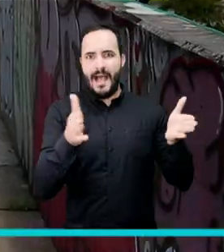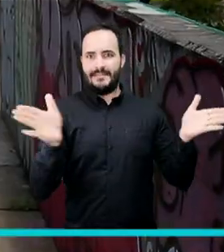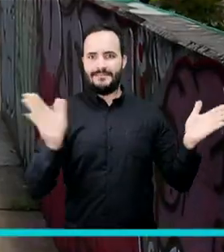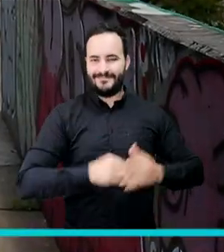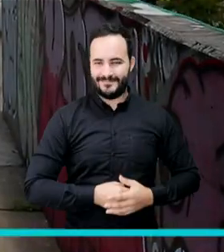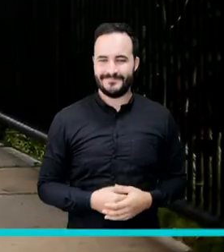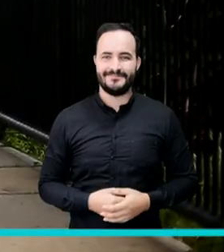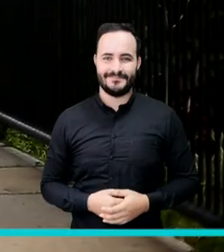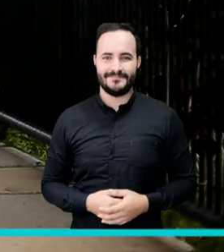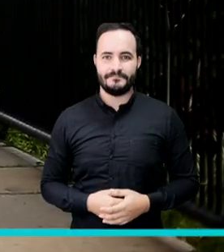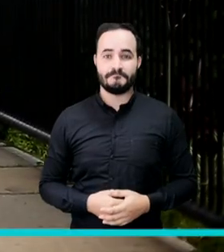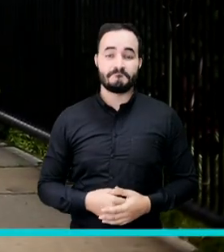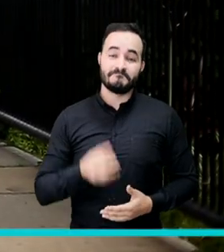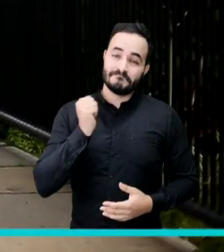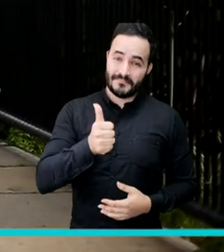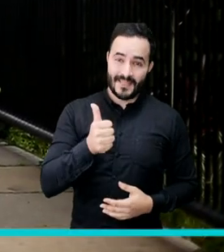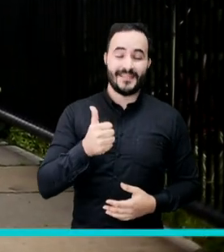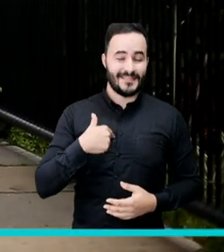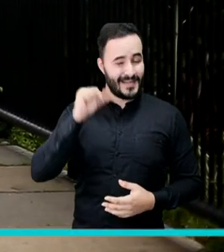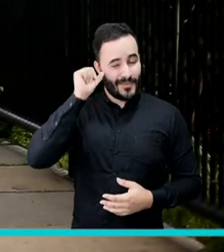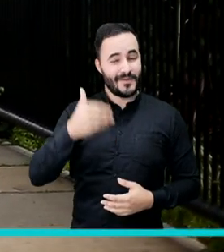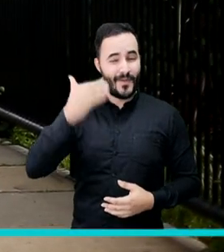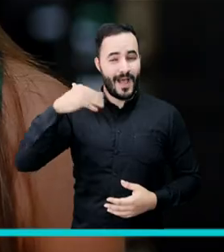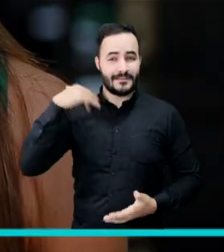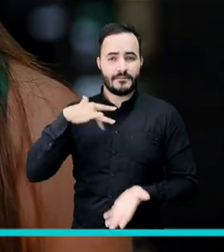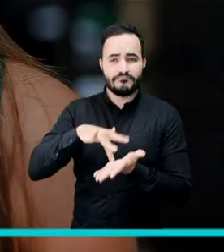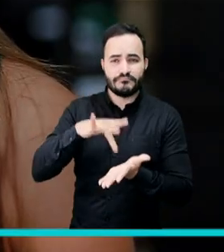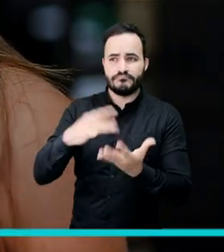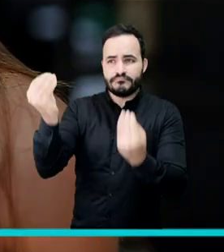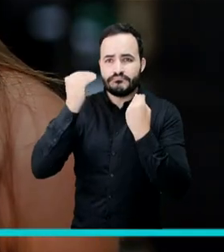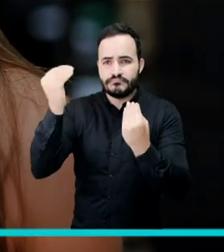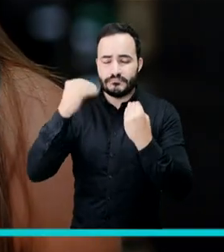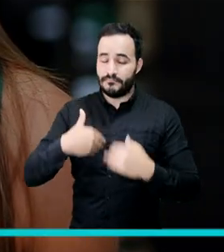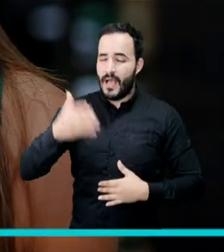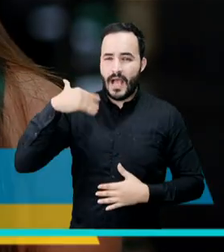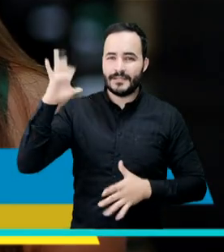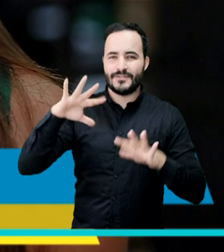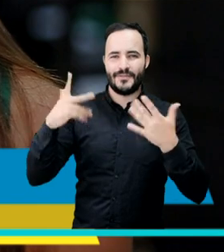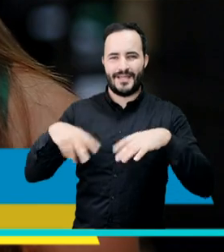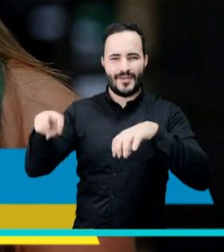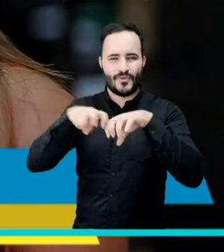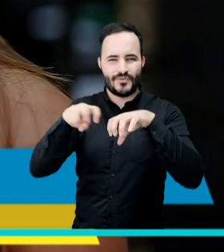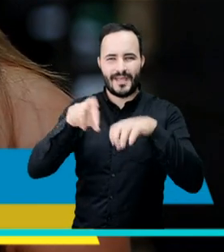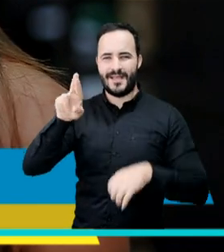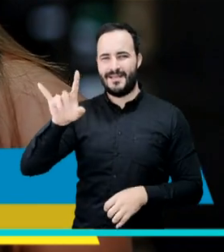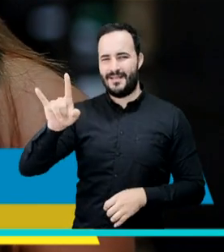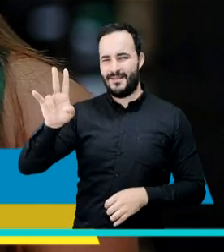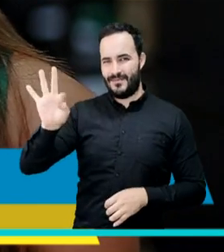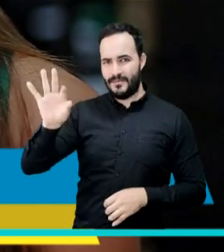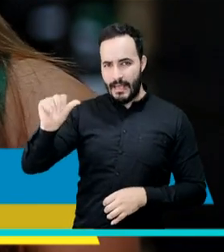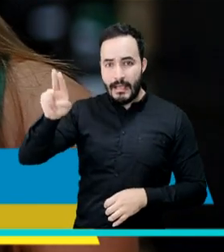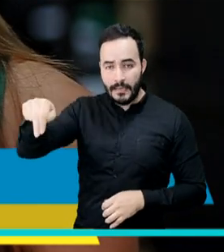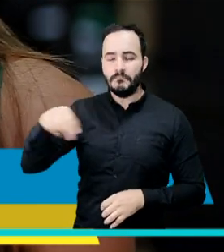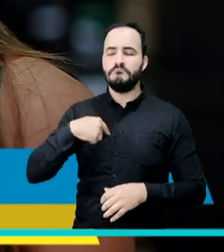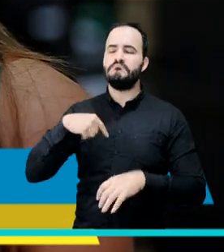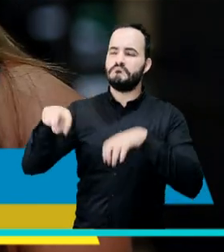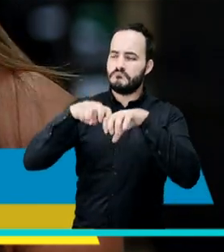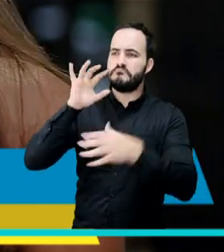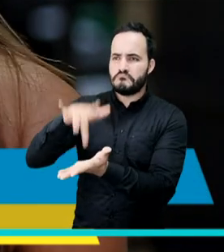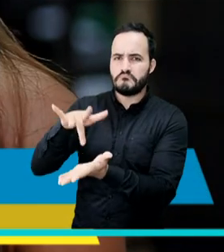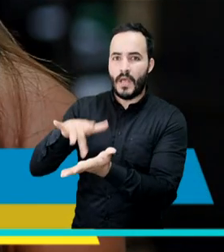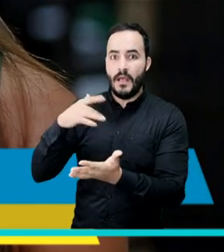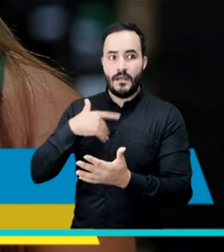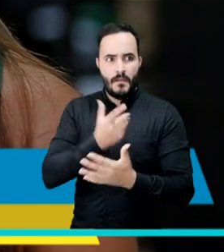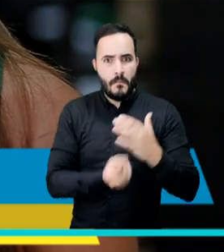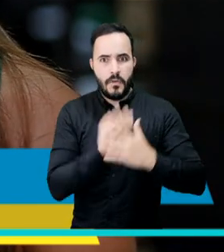Me gustaba asistir mucho a estas charlas y a estos lugares. Asistía anteriormente en Ruta N, pero desde que existe el centro del Valle del Software